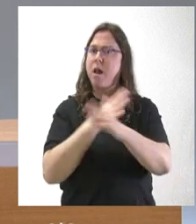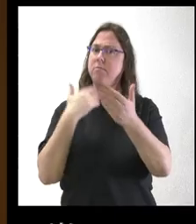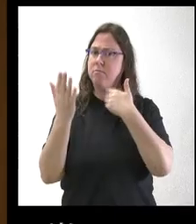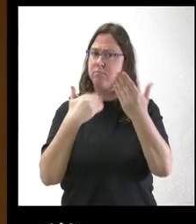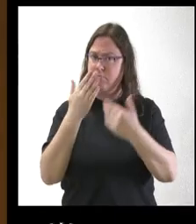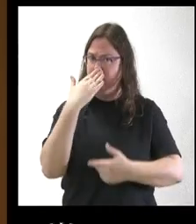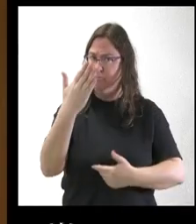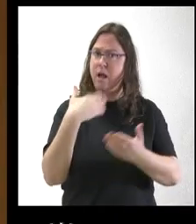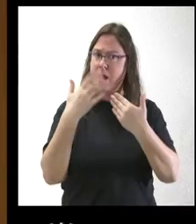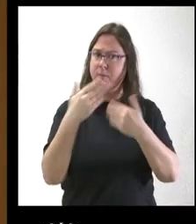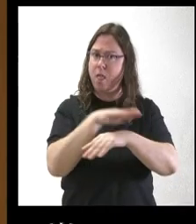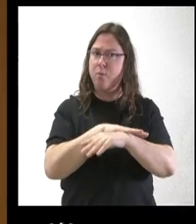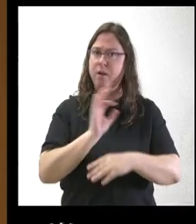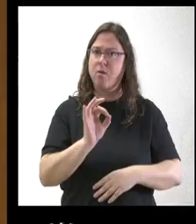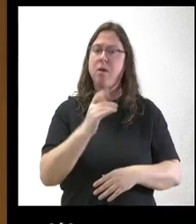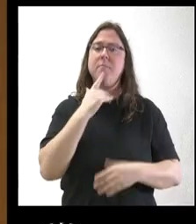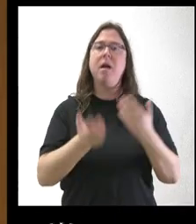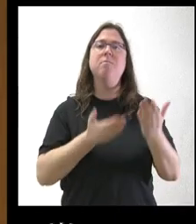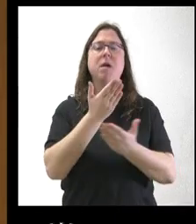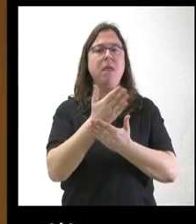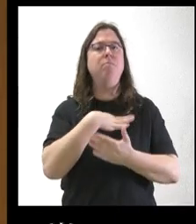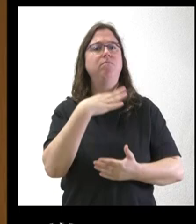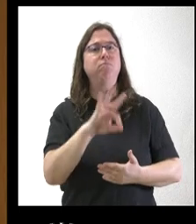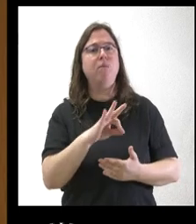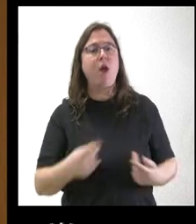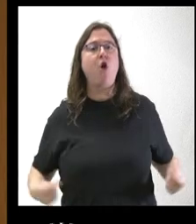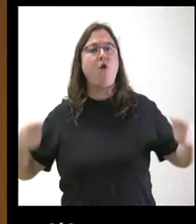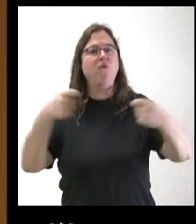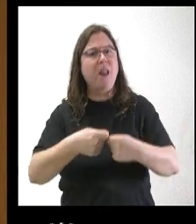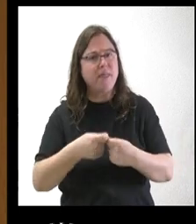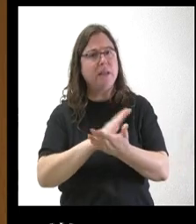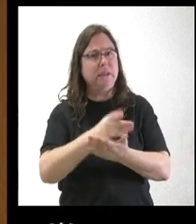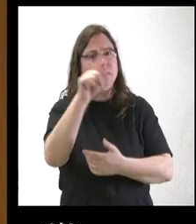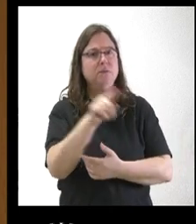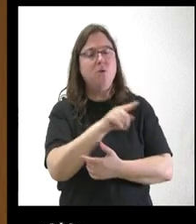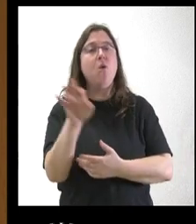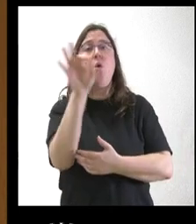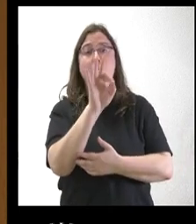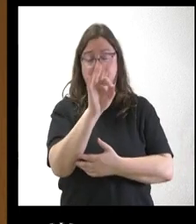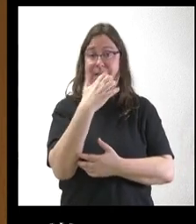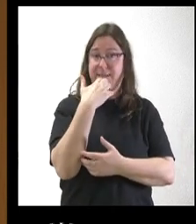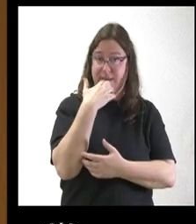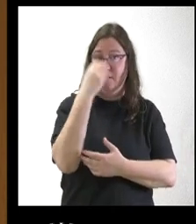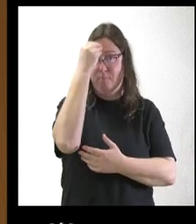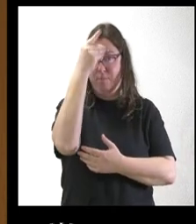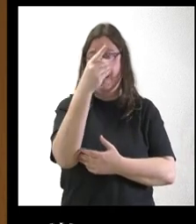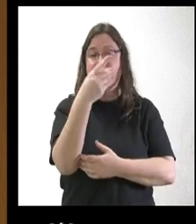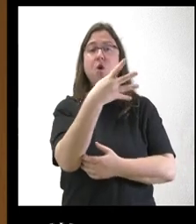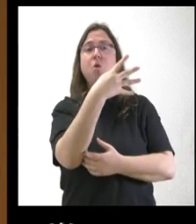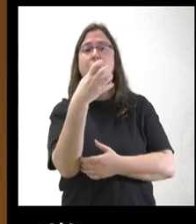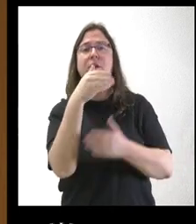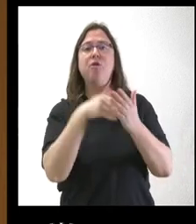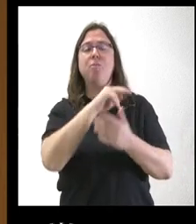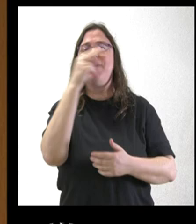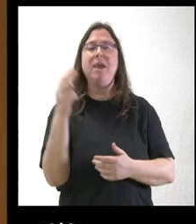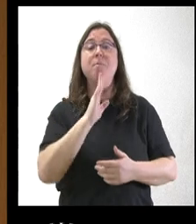plantearles la posibilidad de cofinanciar este servicio? Y si consideran que esos 400.000 euros